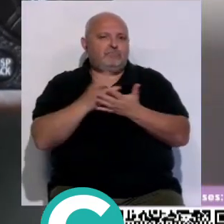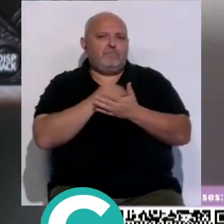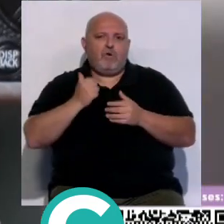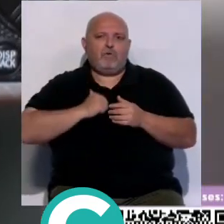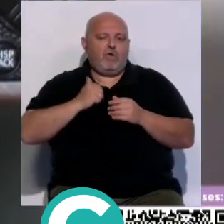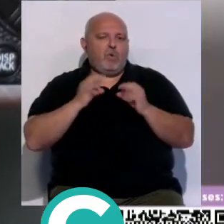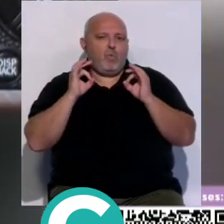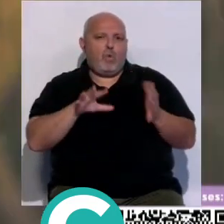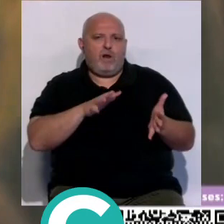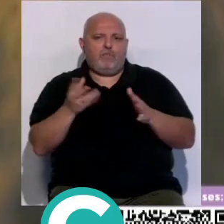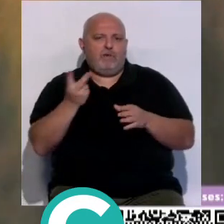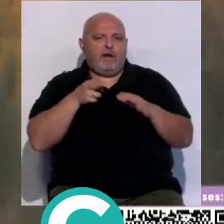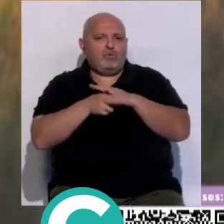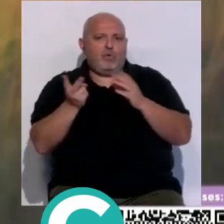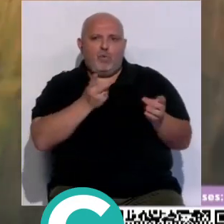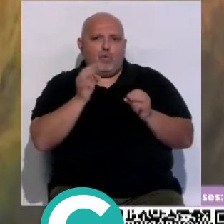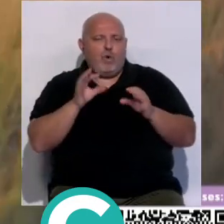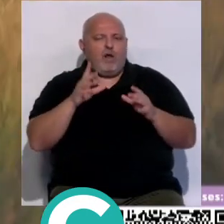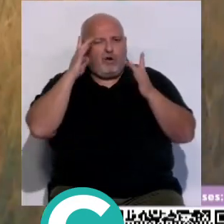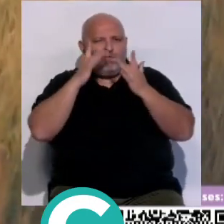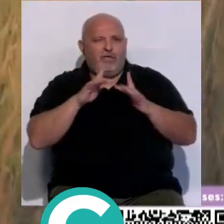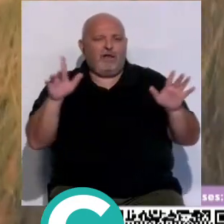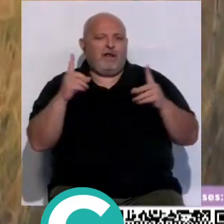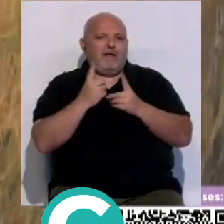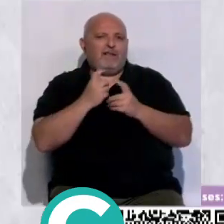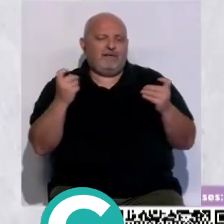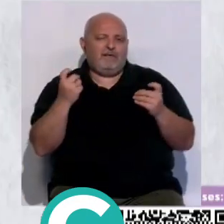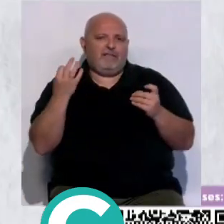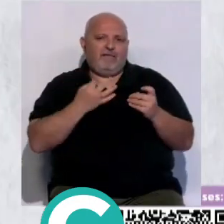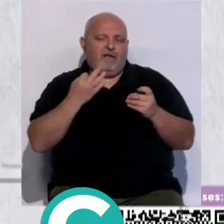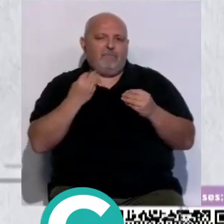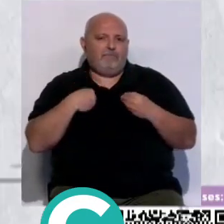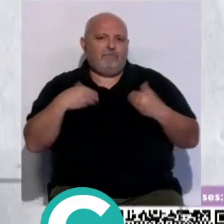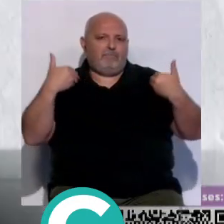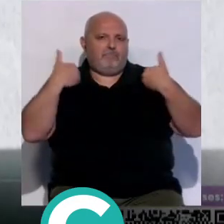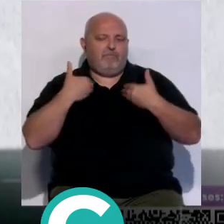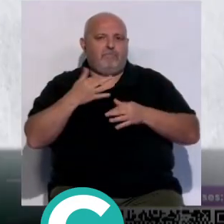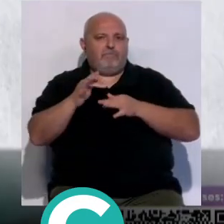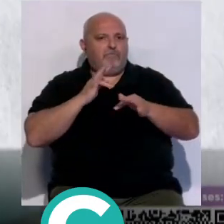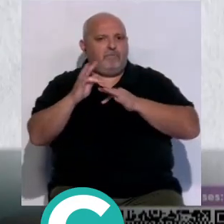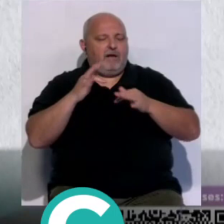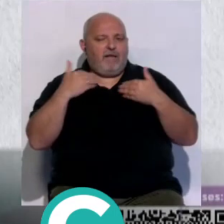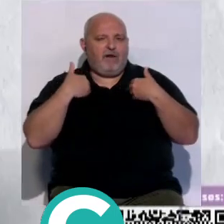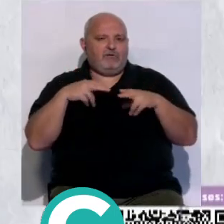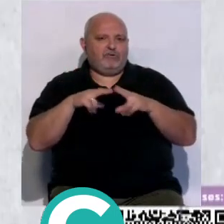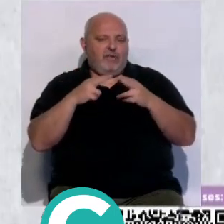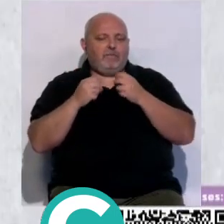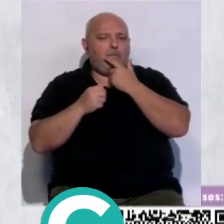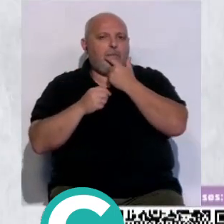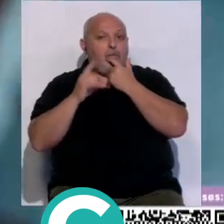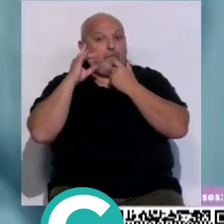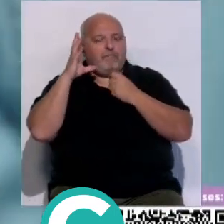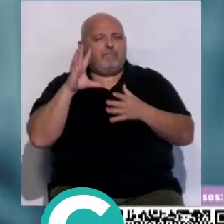mismas oportunidades y recursos concienciando de la necesidad de la corresponsabilidad laboral y social esta